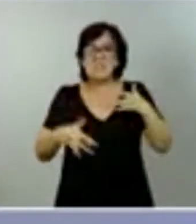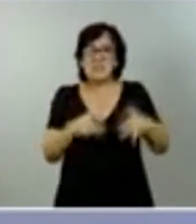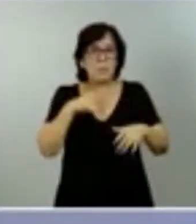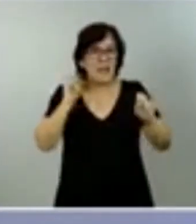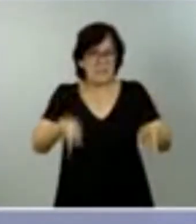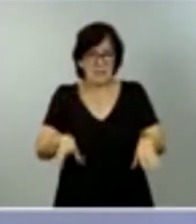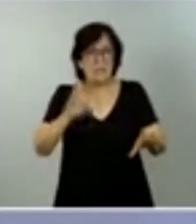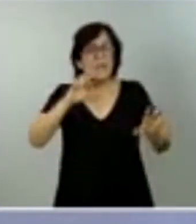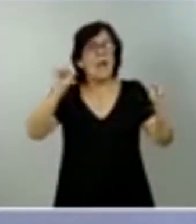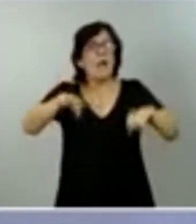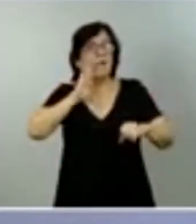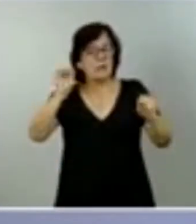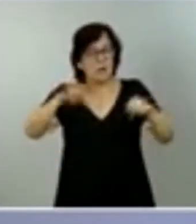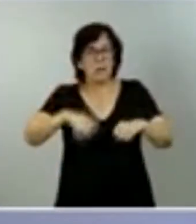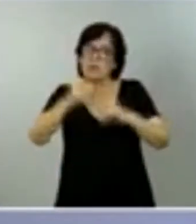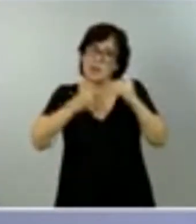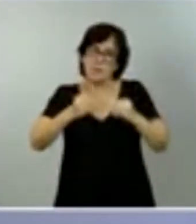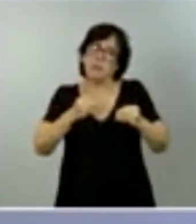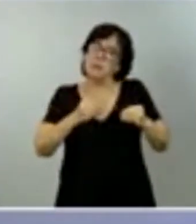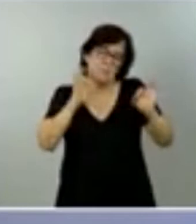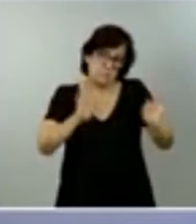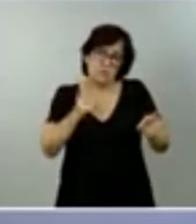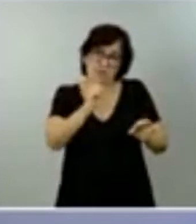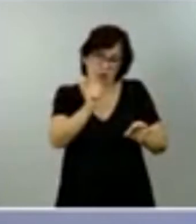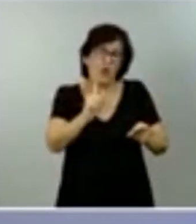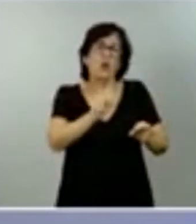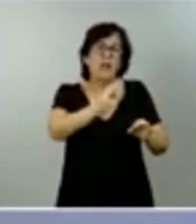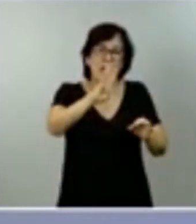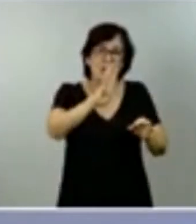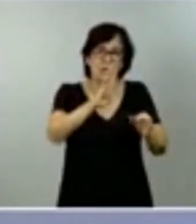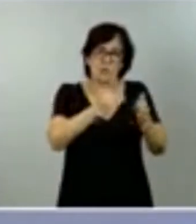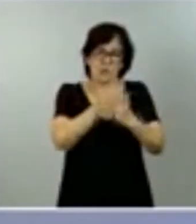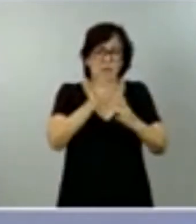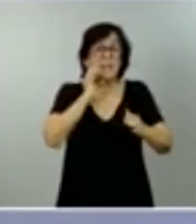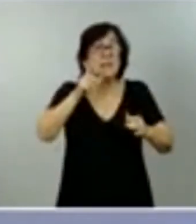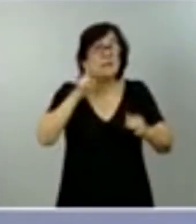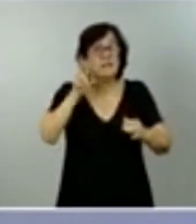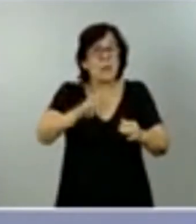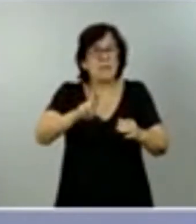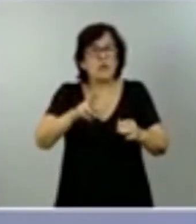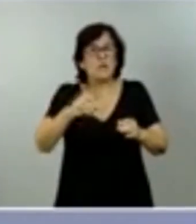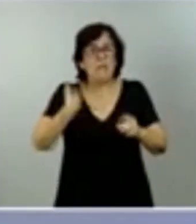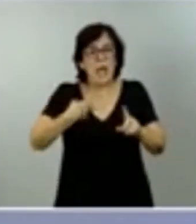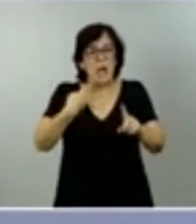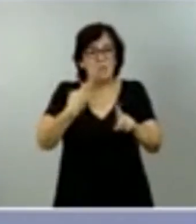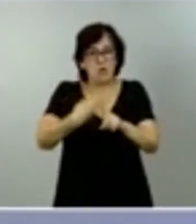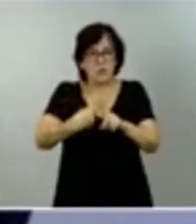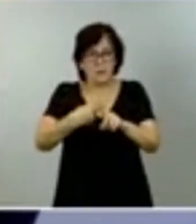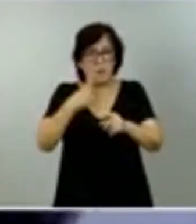síntomas. Esto es lo que está acordado hoy, si no, se tiene que hacer una cuarentena de 14 días. Insisto, en los casos de personas que han dado positivo con una prueba